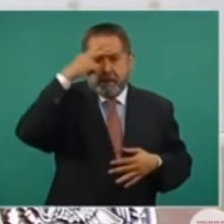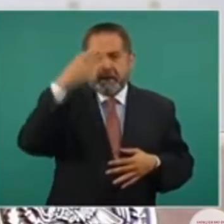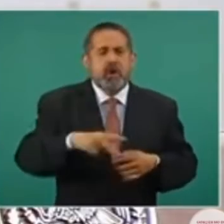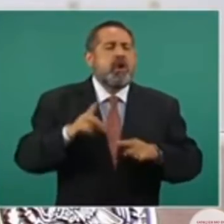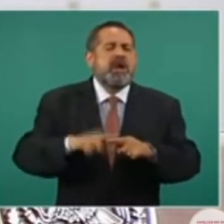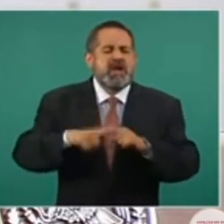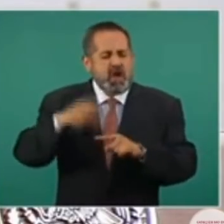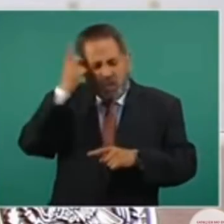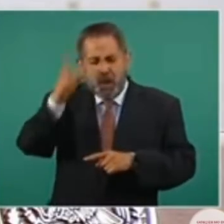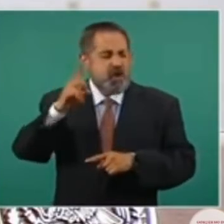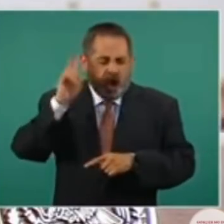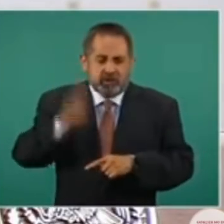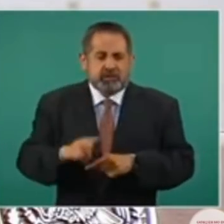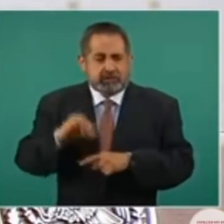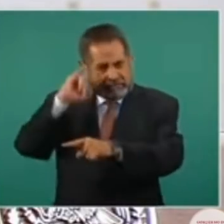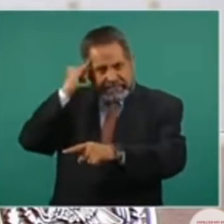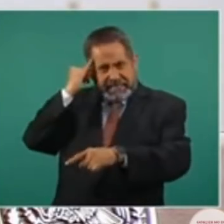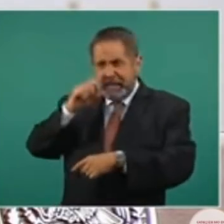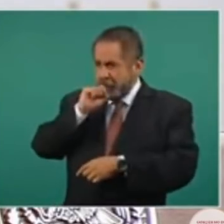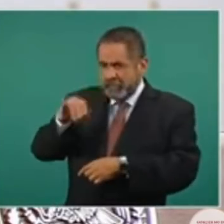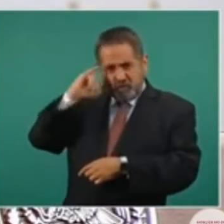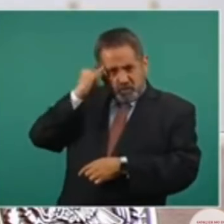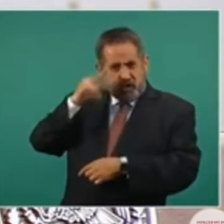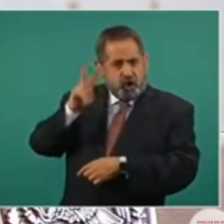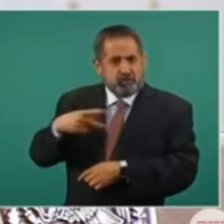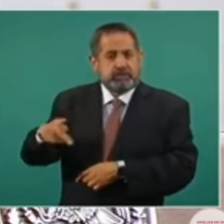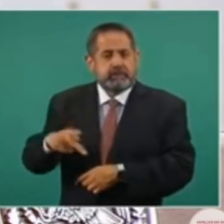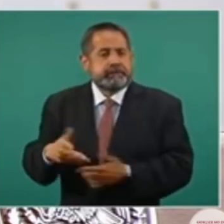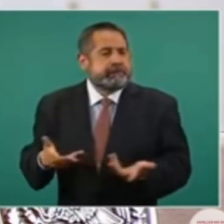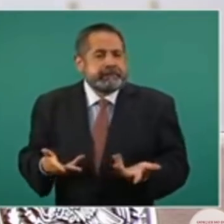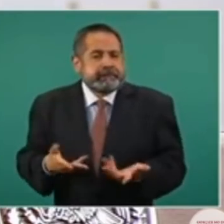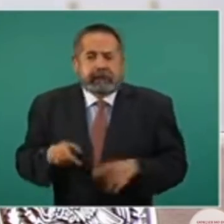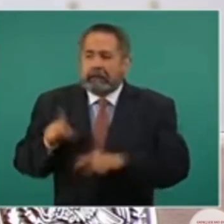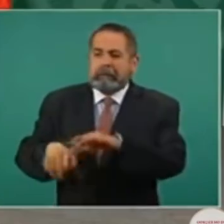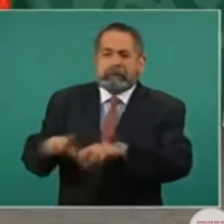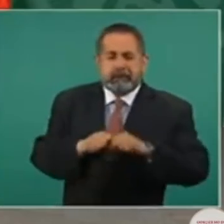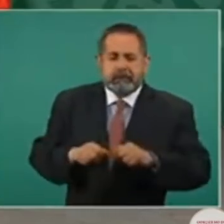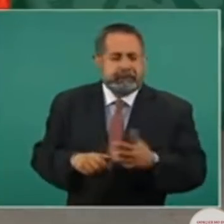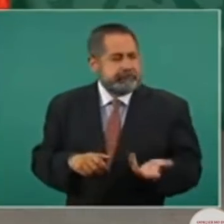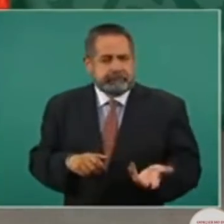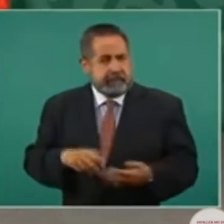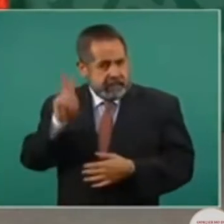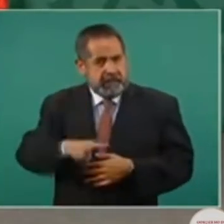eran los indígenas. Es la verdad